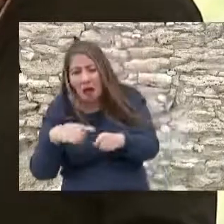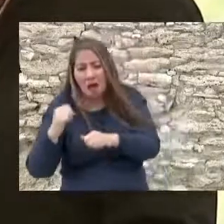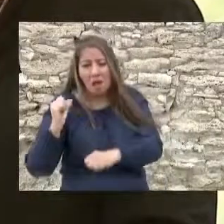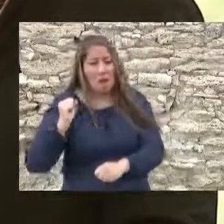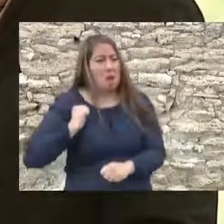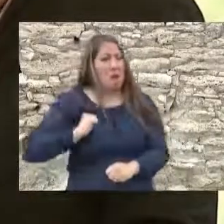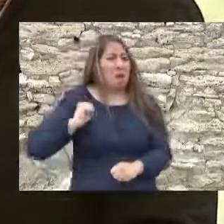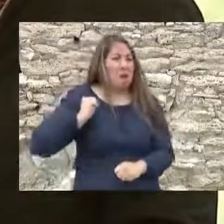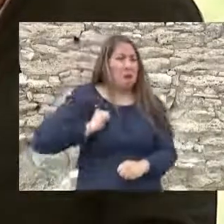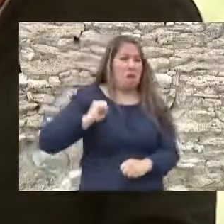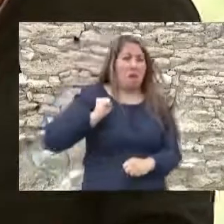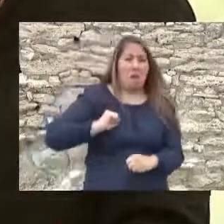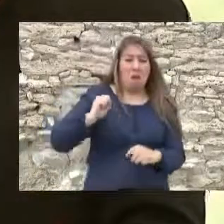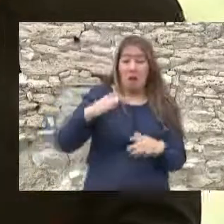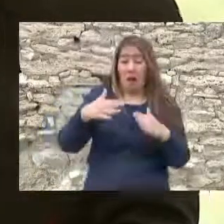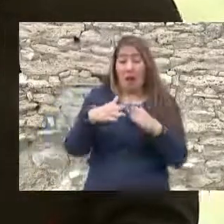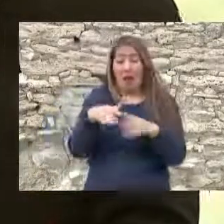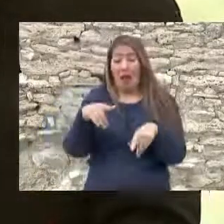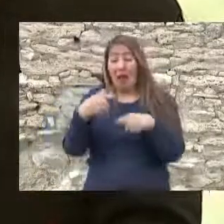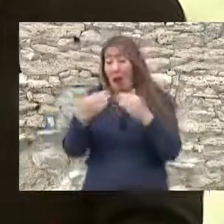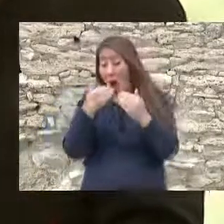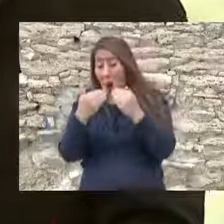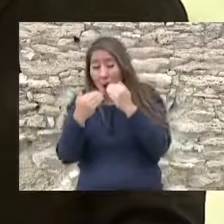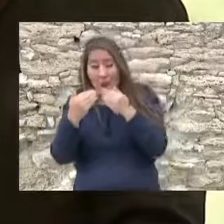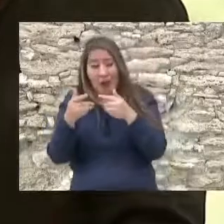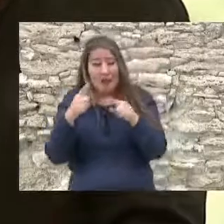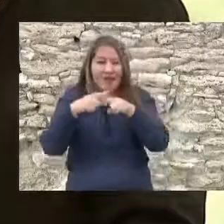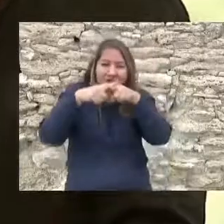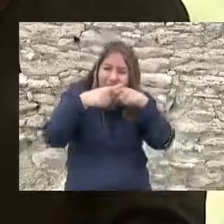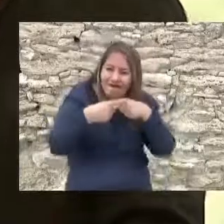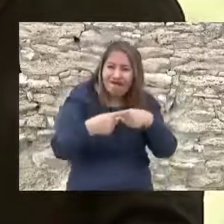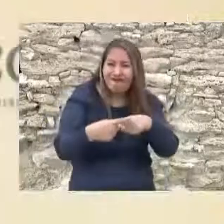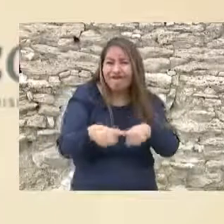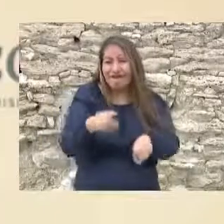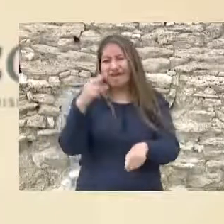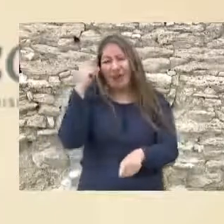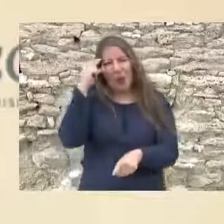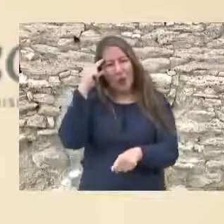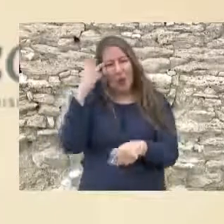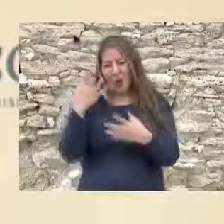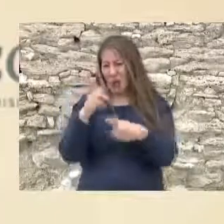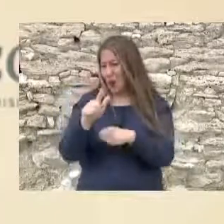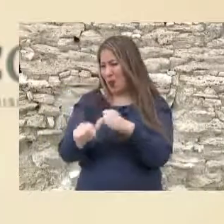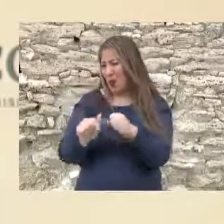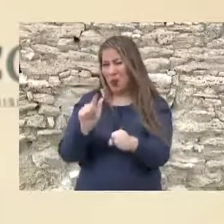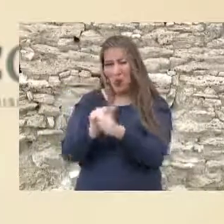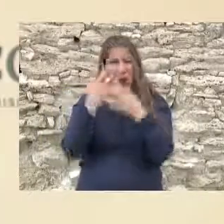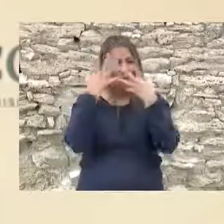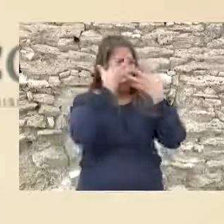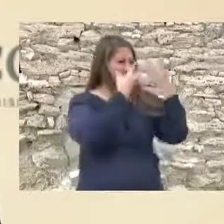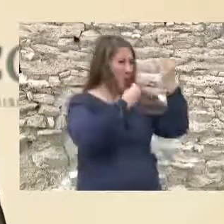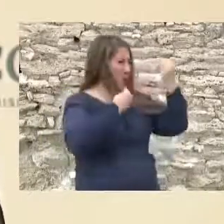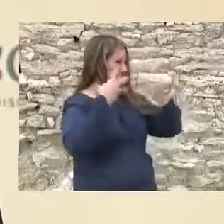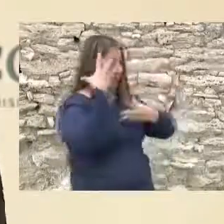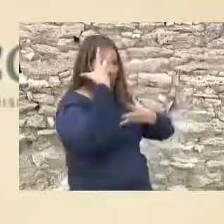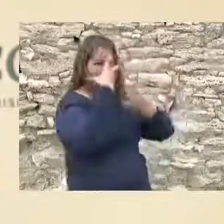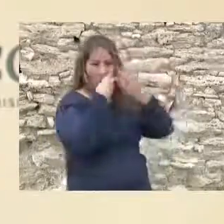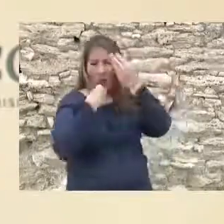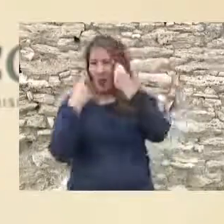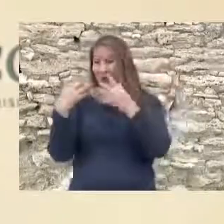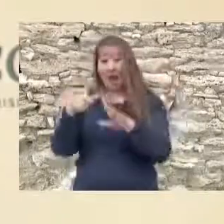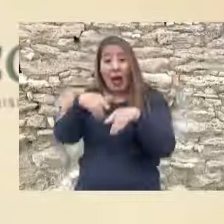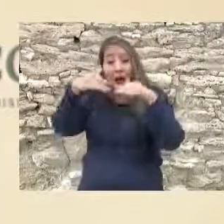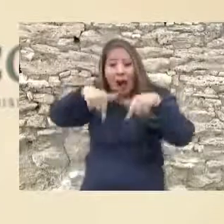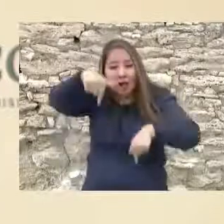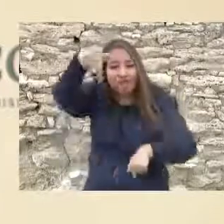acicalada, variada gastronomía, larga tradición vitivinícola y una riqueza natural de maravillosos contrastes. Este